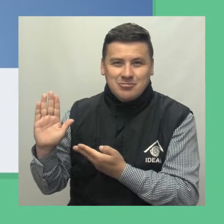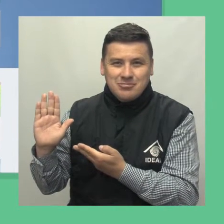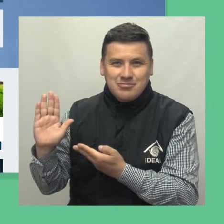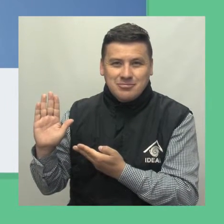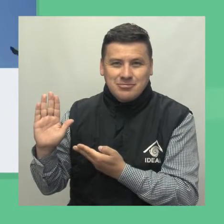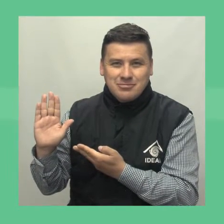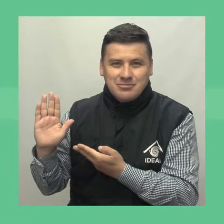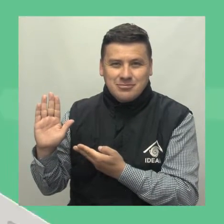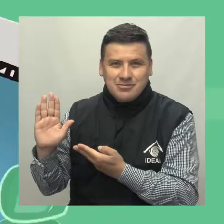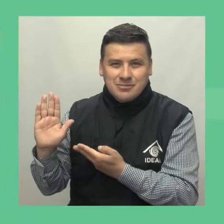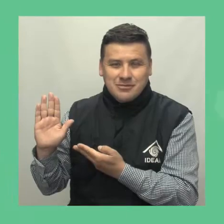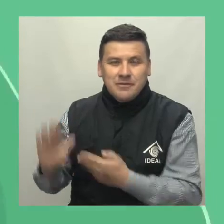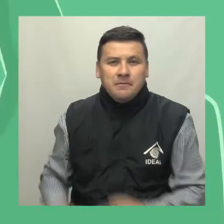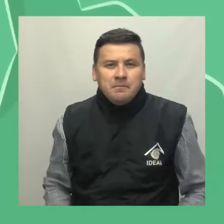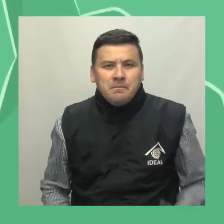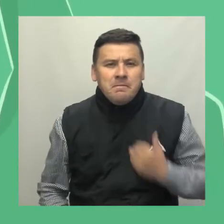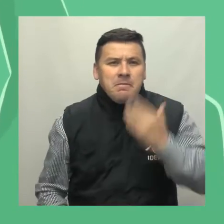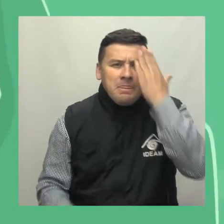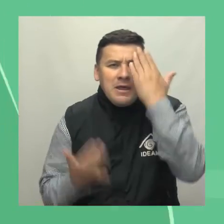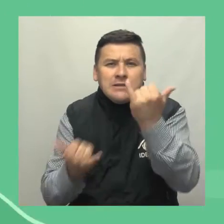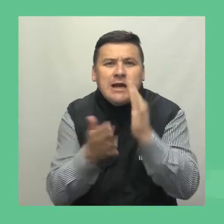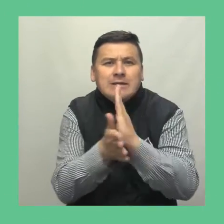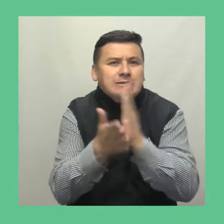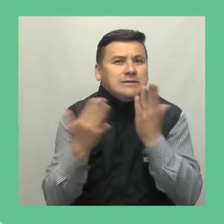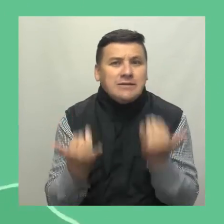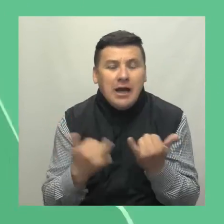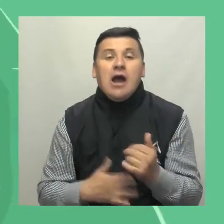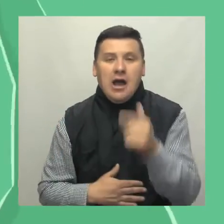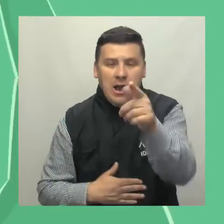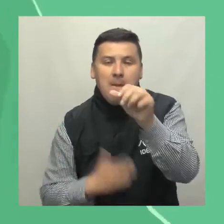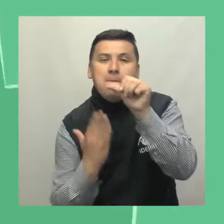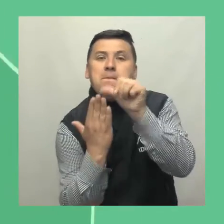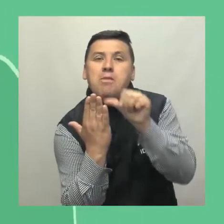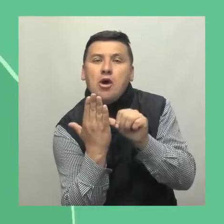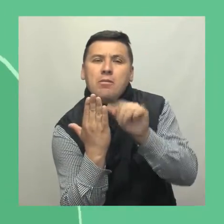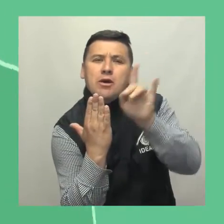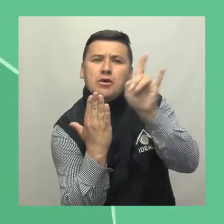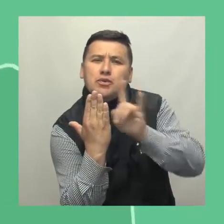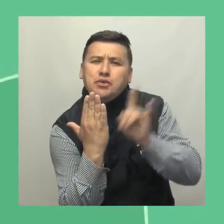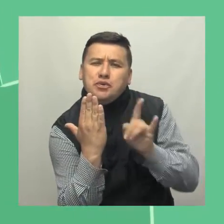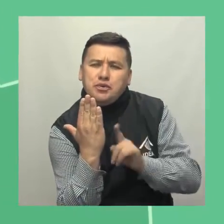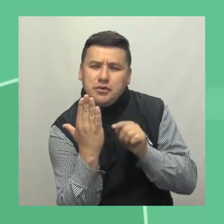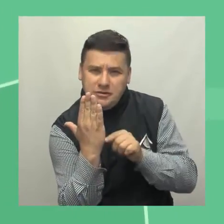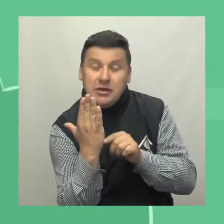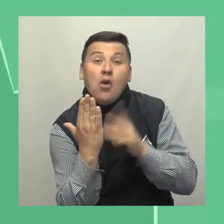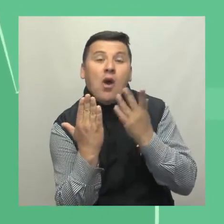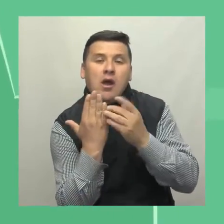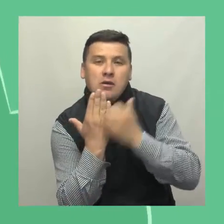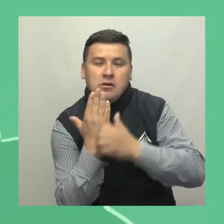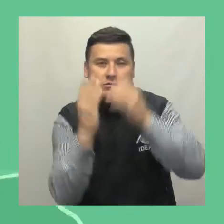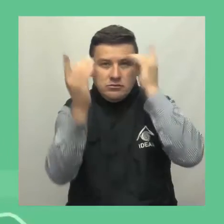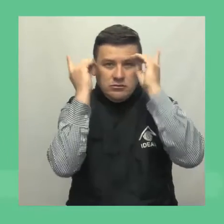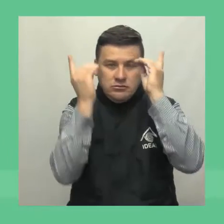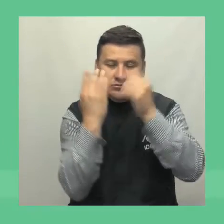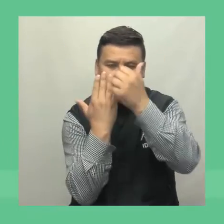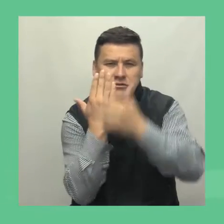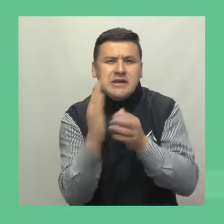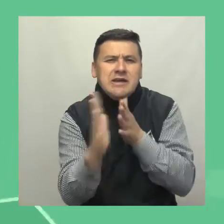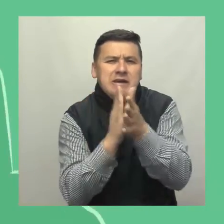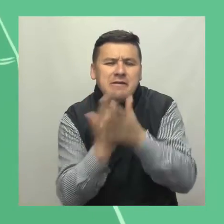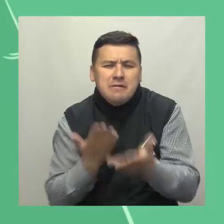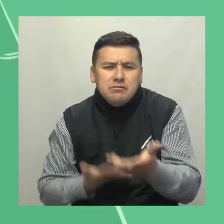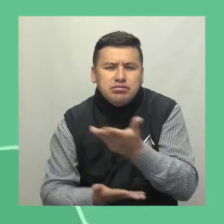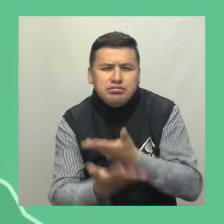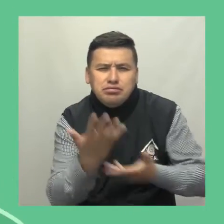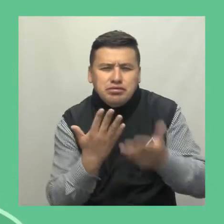.gov.co Y para estar informado al instante, descarga nuestra aplicación Mi Pronóstico desde Google Play o App Store Información